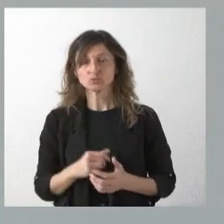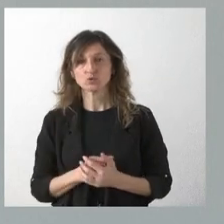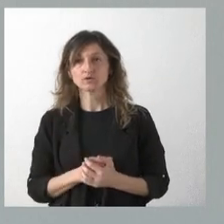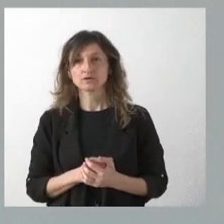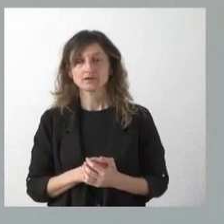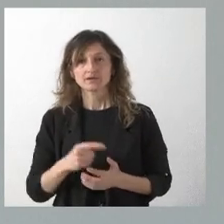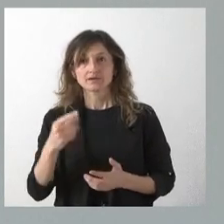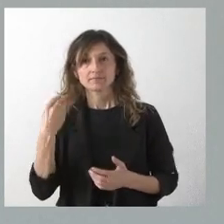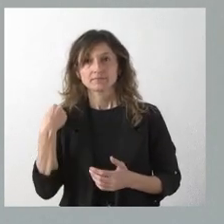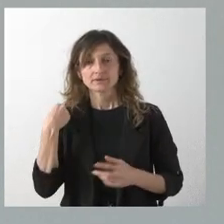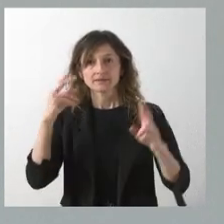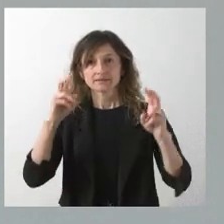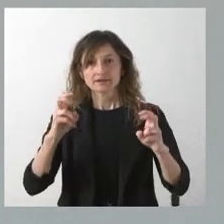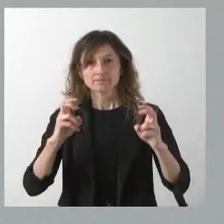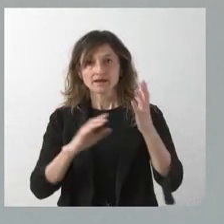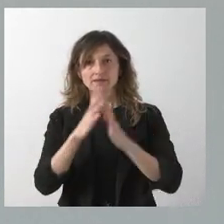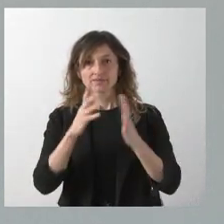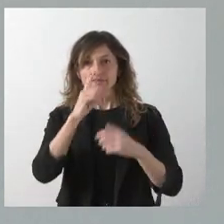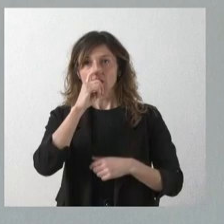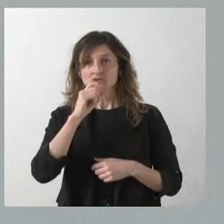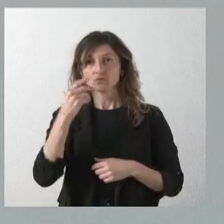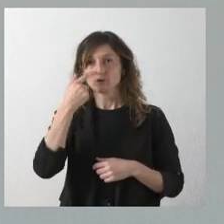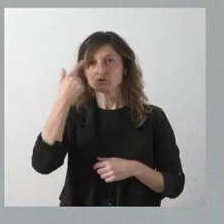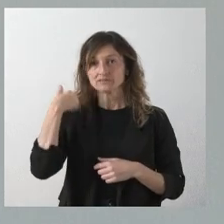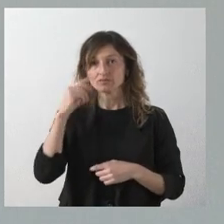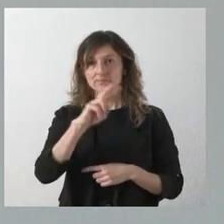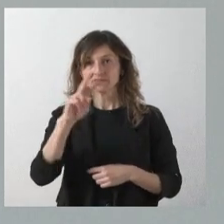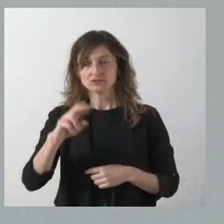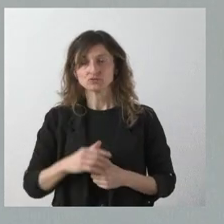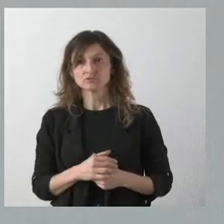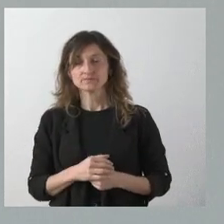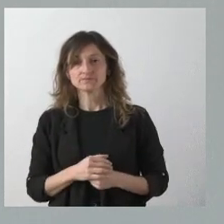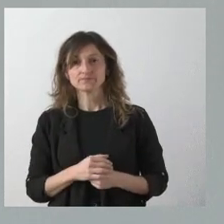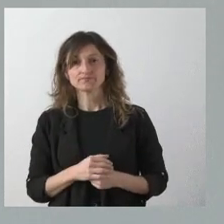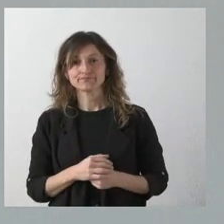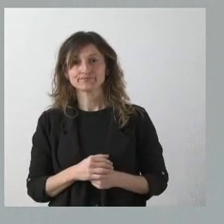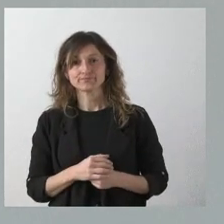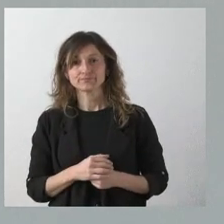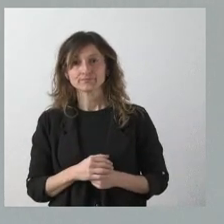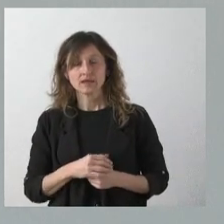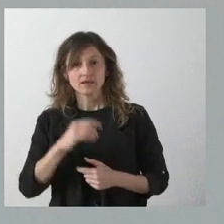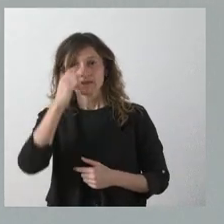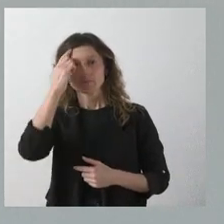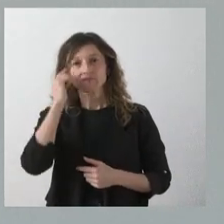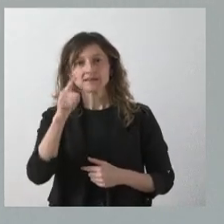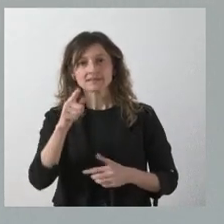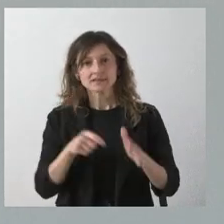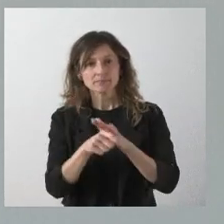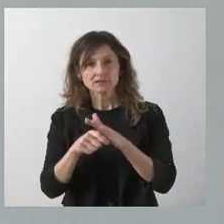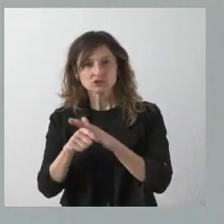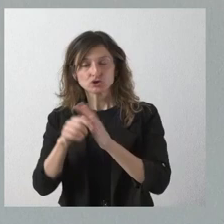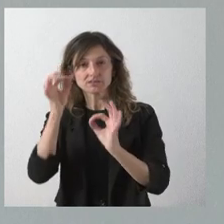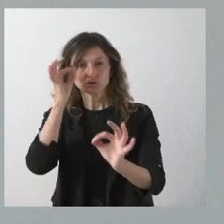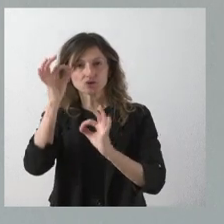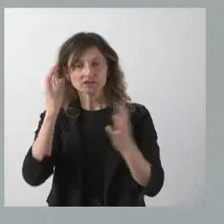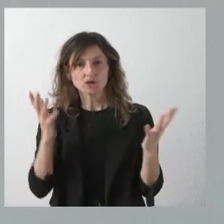si no me equivoco, las relativas a los incendios del año 22, las del año pasado. Ahí comprometimos algunas inversiones concretas, las que eran